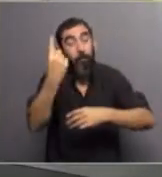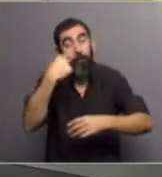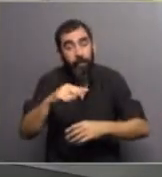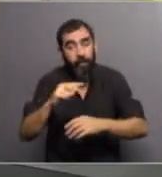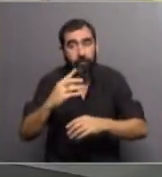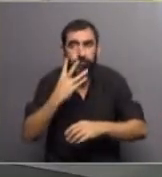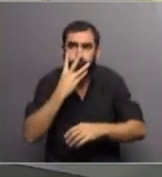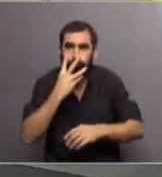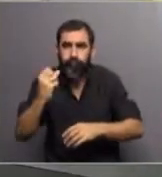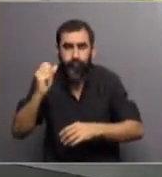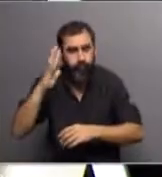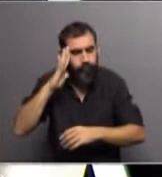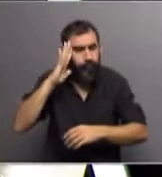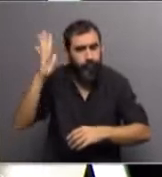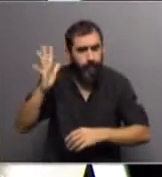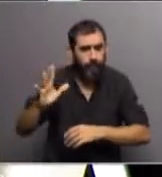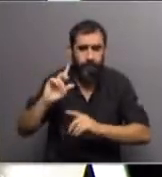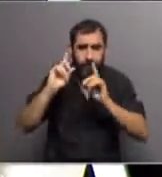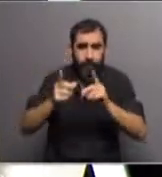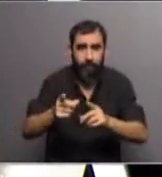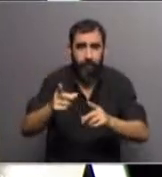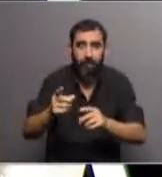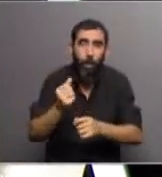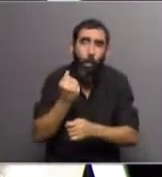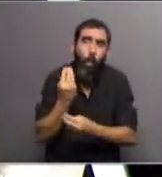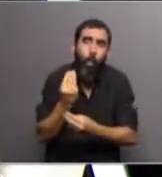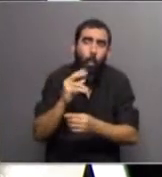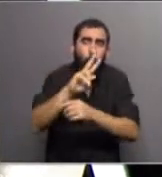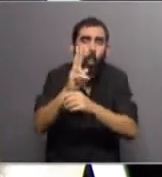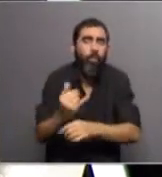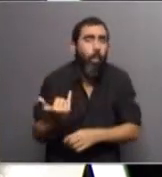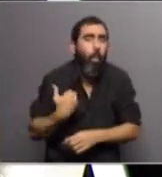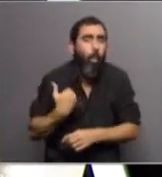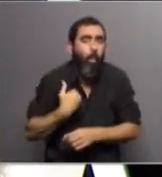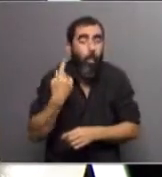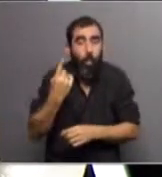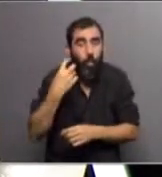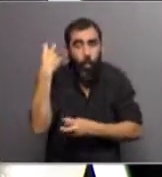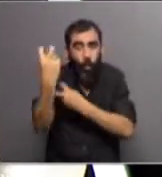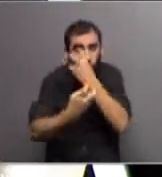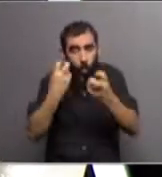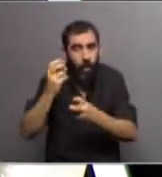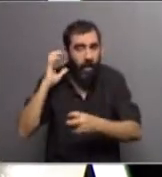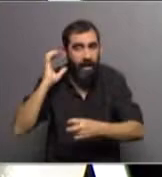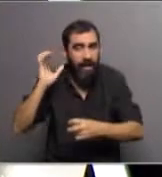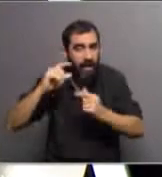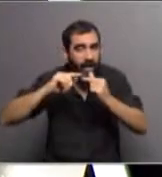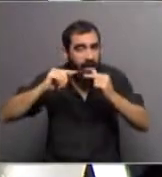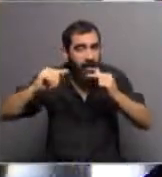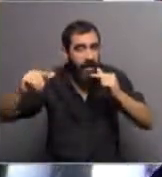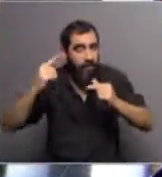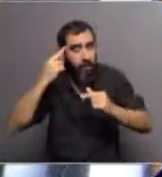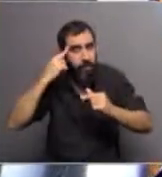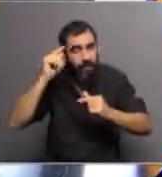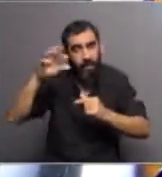nos atrapa la imaginación rápidamente, ese uso, que fue uno de ellos, de la búsqueda de señales de radio que permitiera empezar en vida